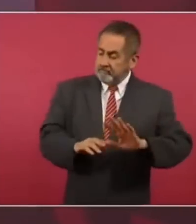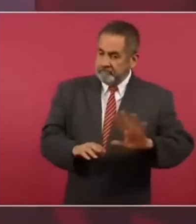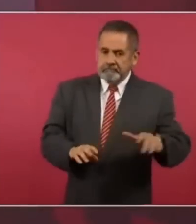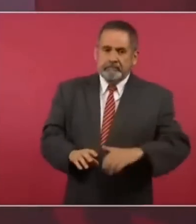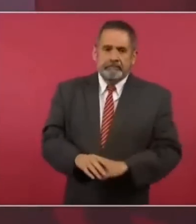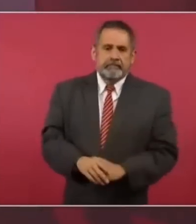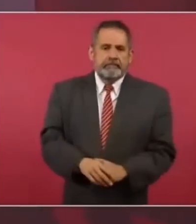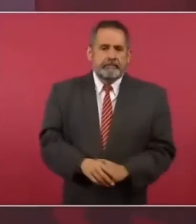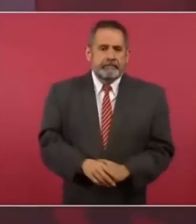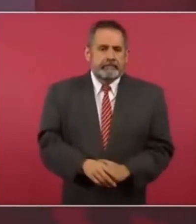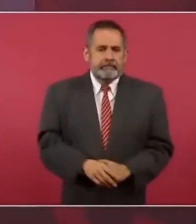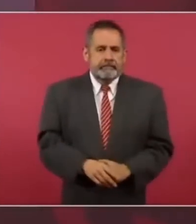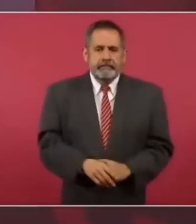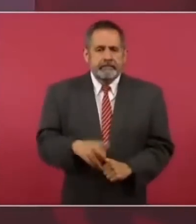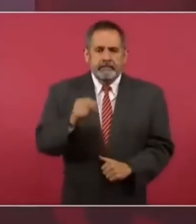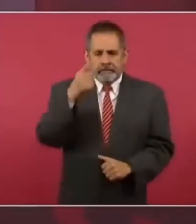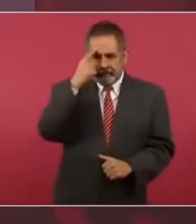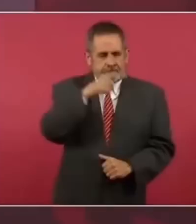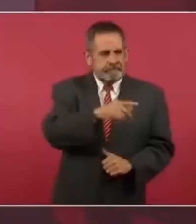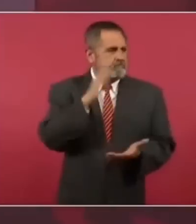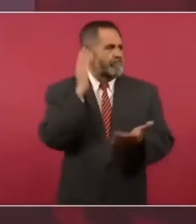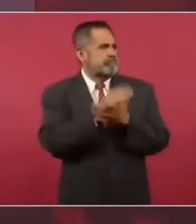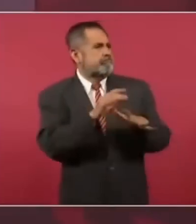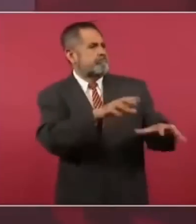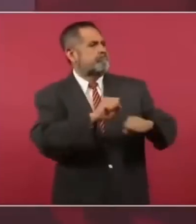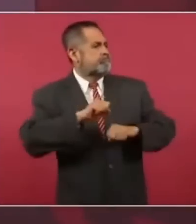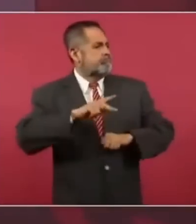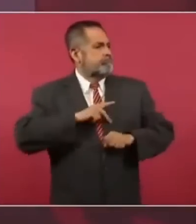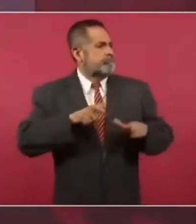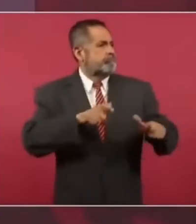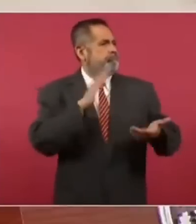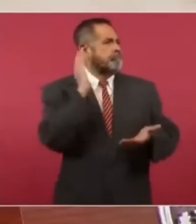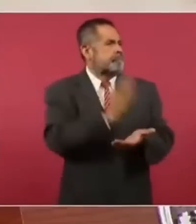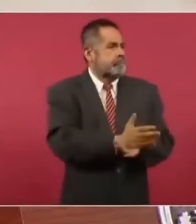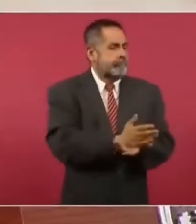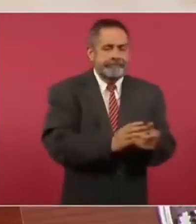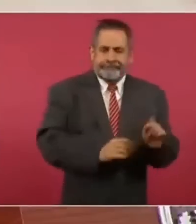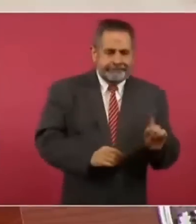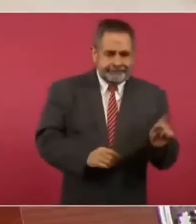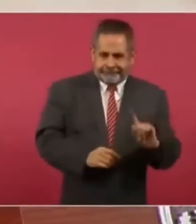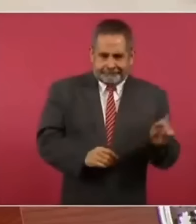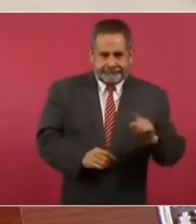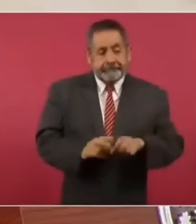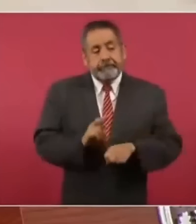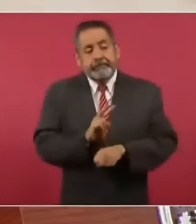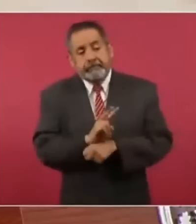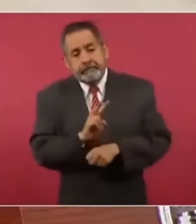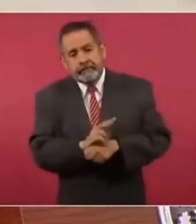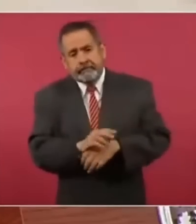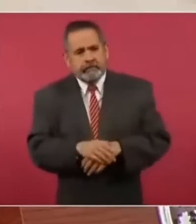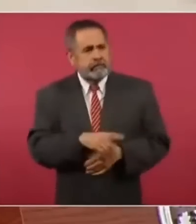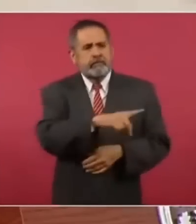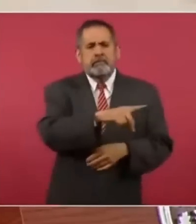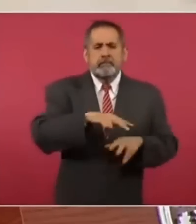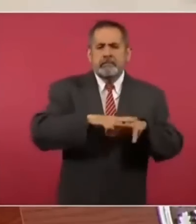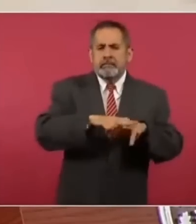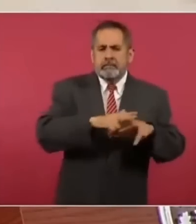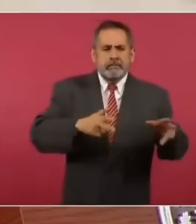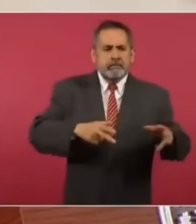pero no es para que se detengan las operaciones están operando